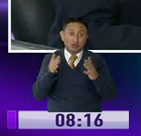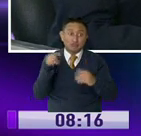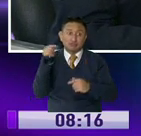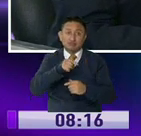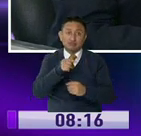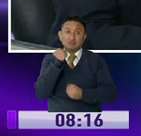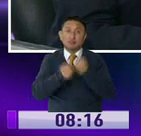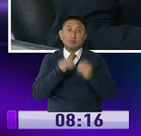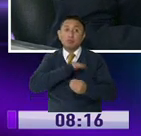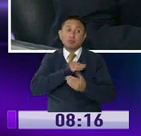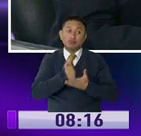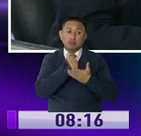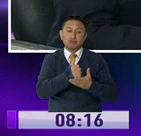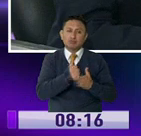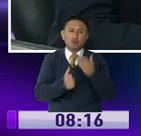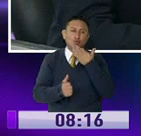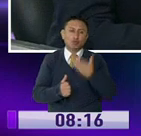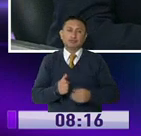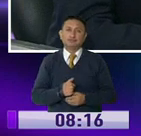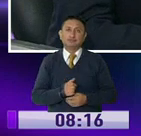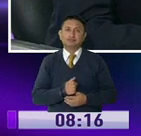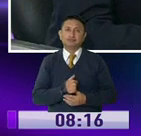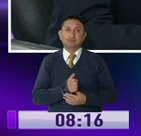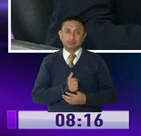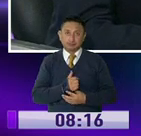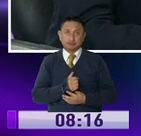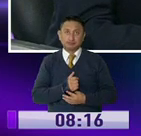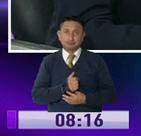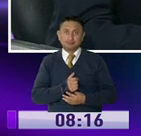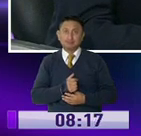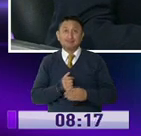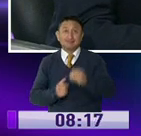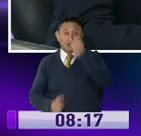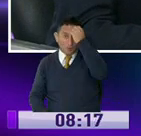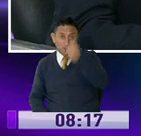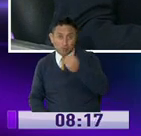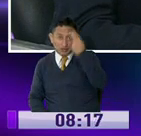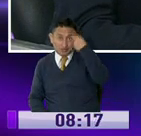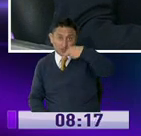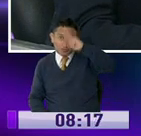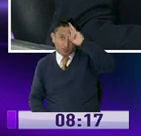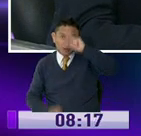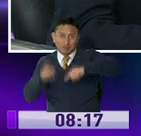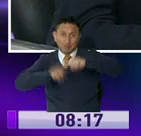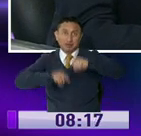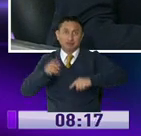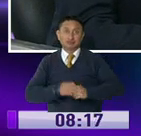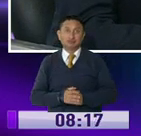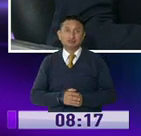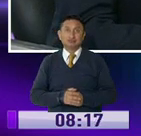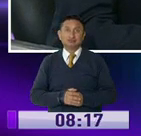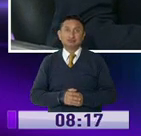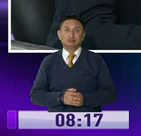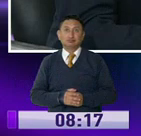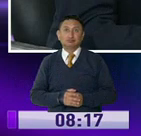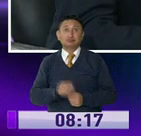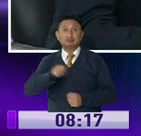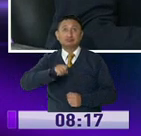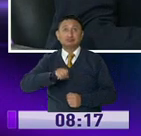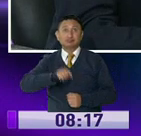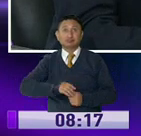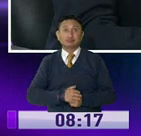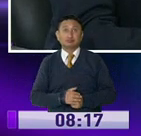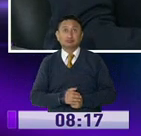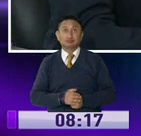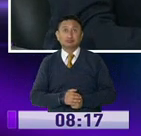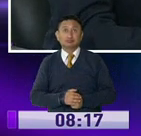¿Qué está haciendo el Distrito Metropolitano? Buenos días, Roberto. Buenos días, queridos amigos. Efectivamente, estamos trabajando